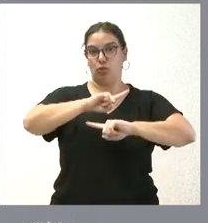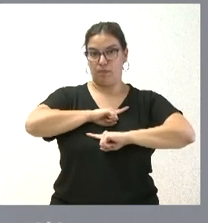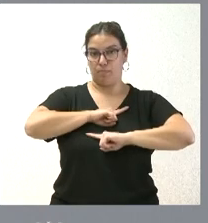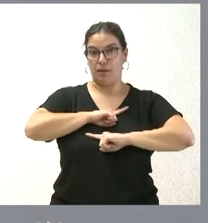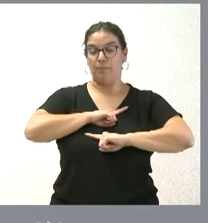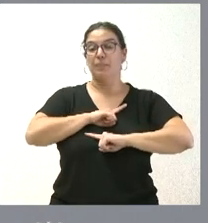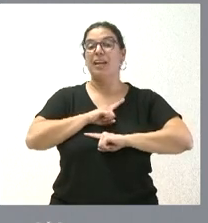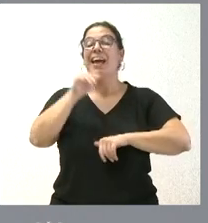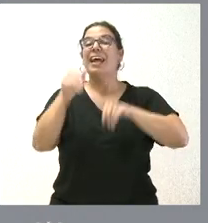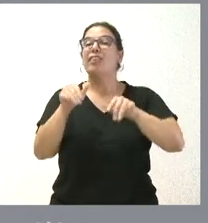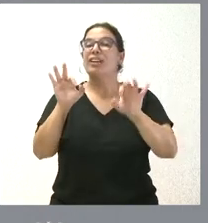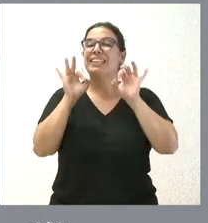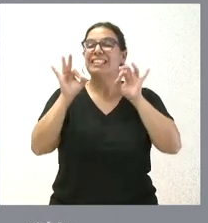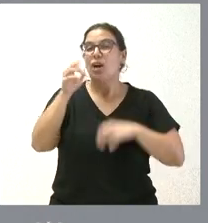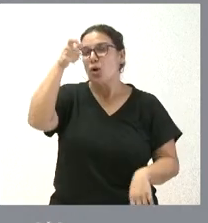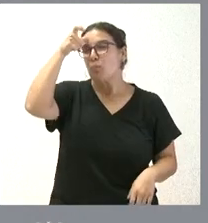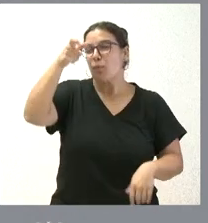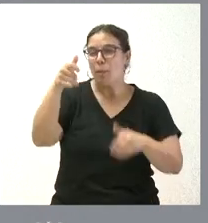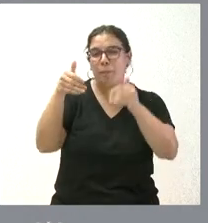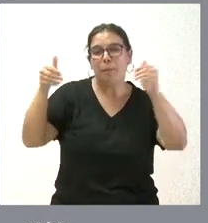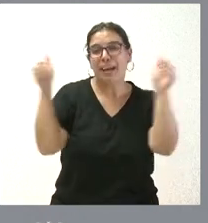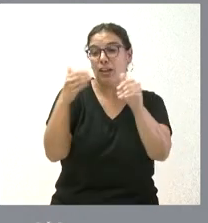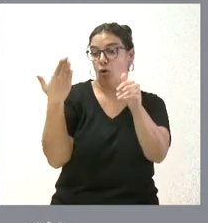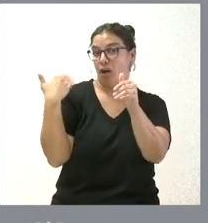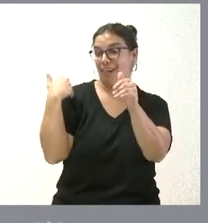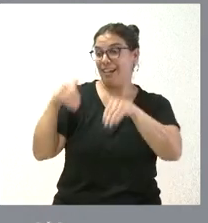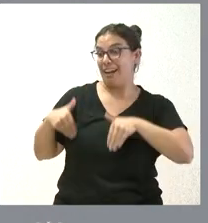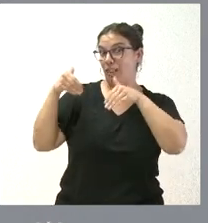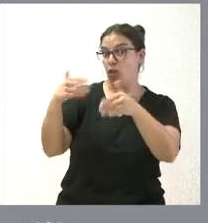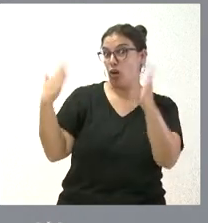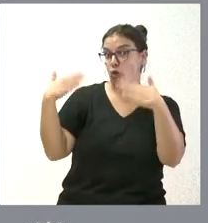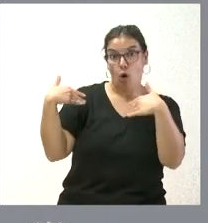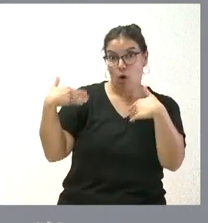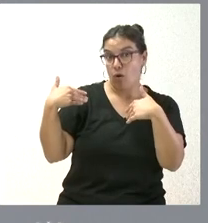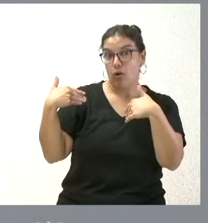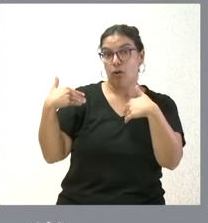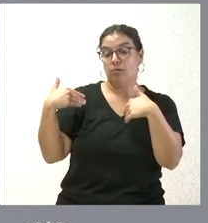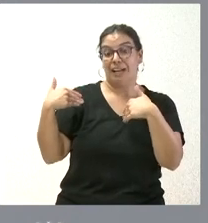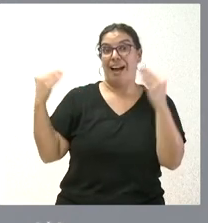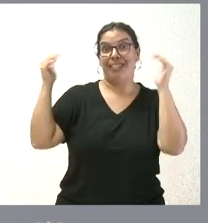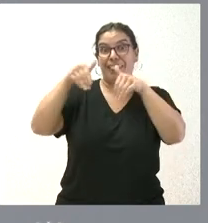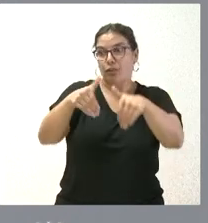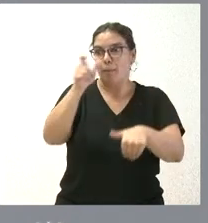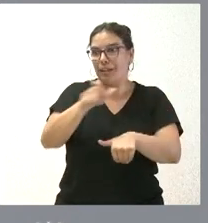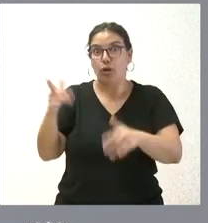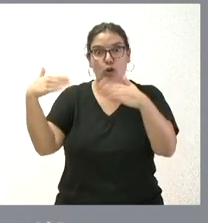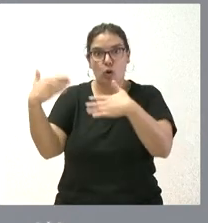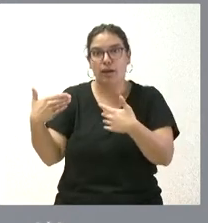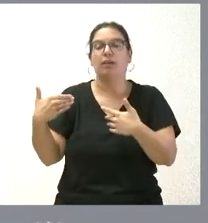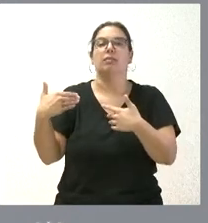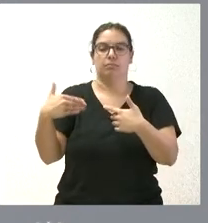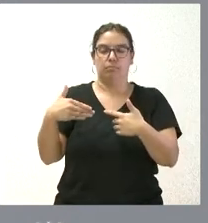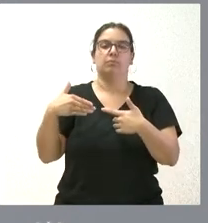pedanías en las entidades locales menores que no hubieran tenido candidatos en las últimas elecciones. En este caso afecta a 45 pedanías.